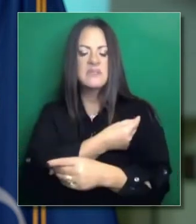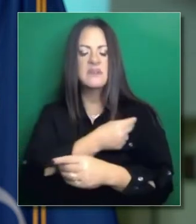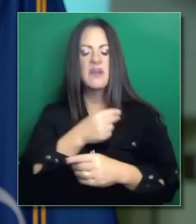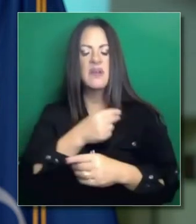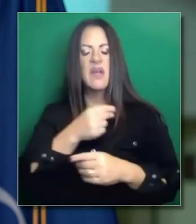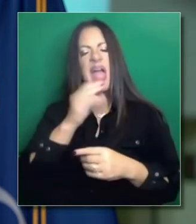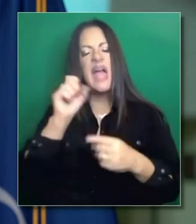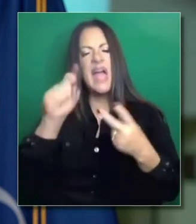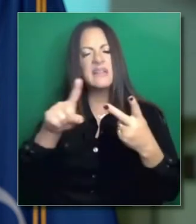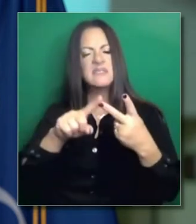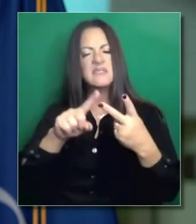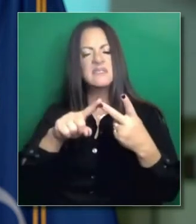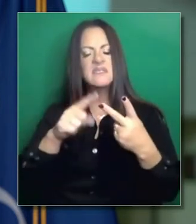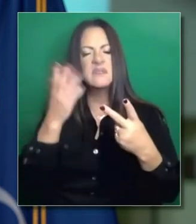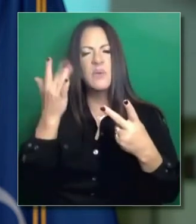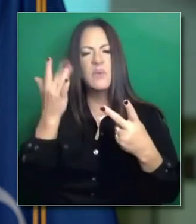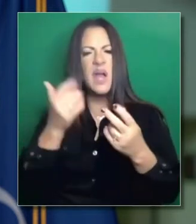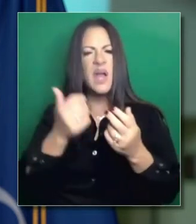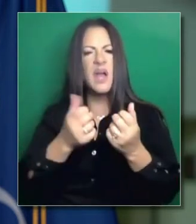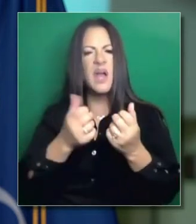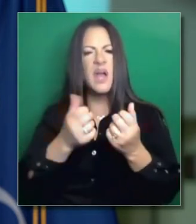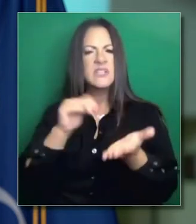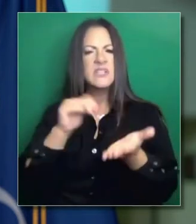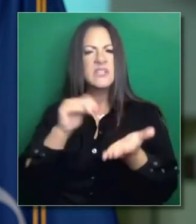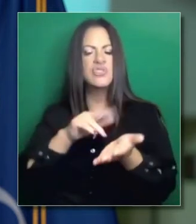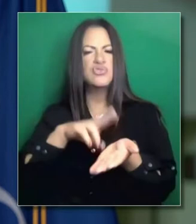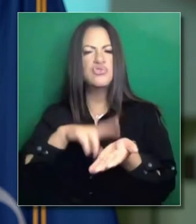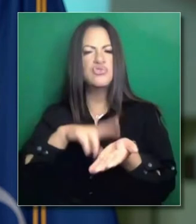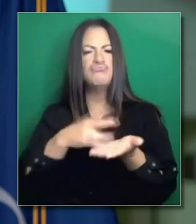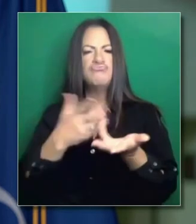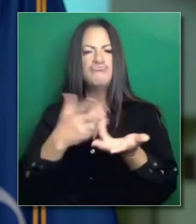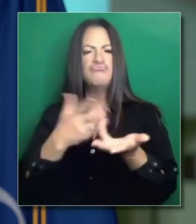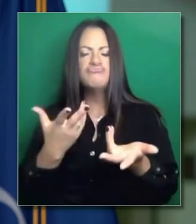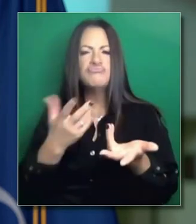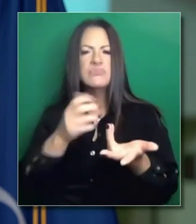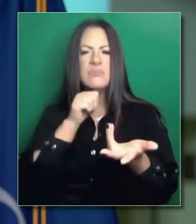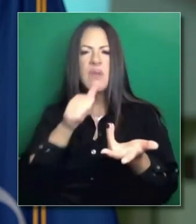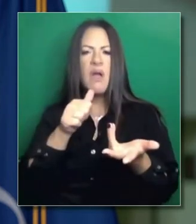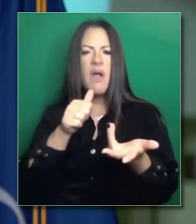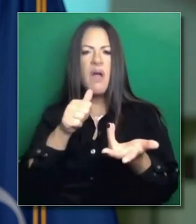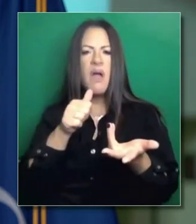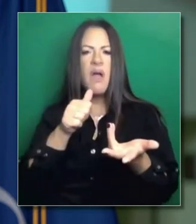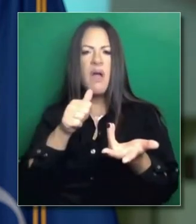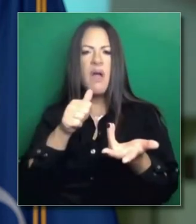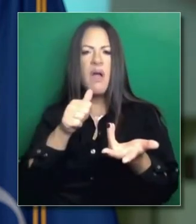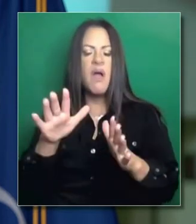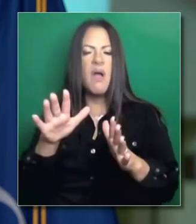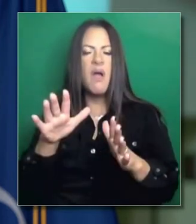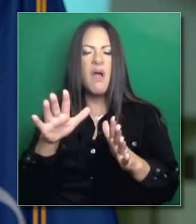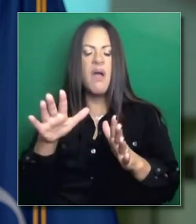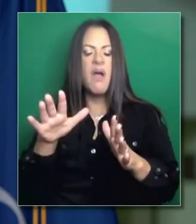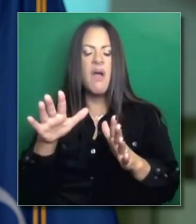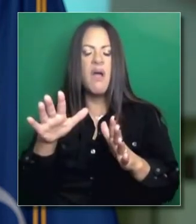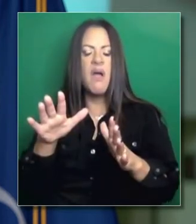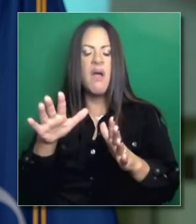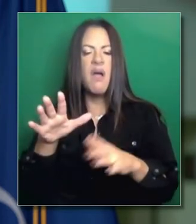ámbito. Sanitario. Están viendo. Un declive. O sea. Esas vacunas. No se las van a suministrar.